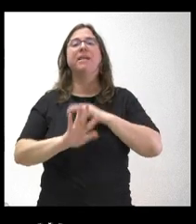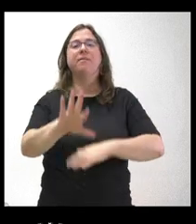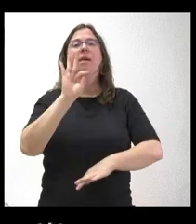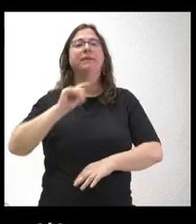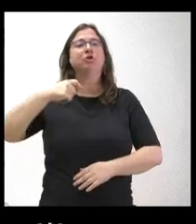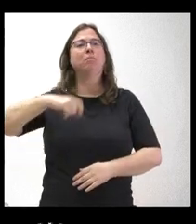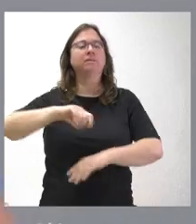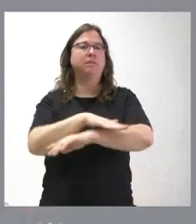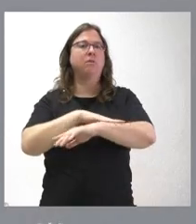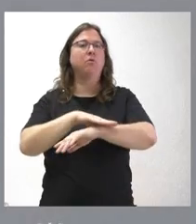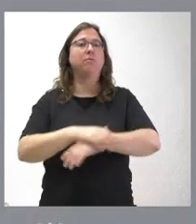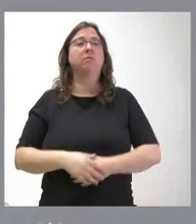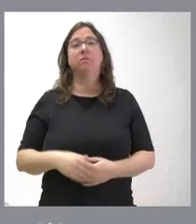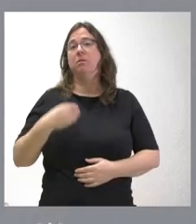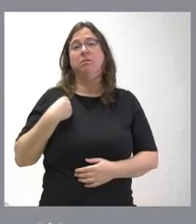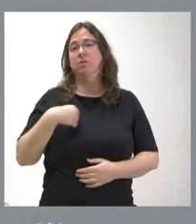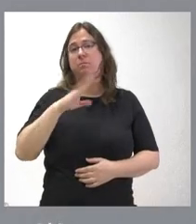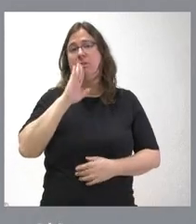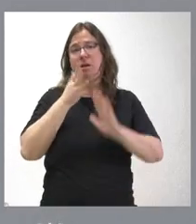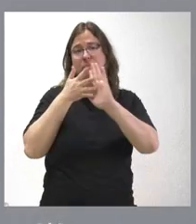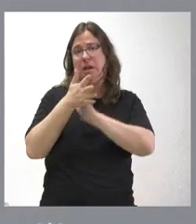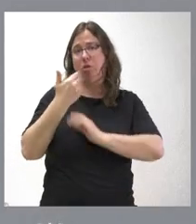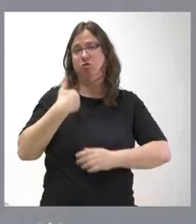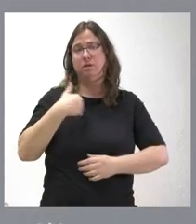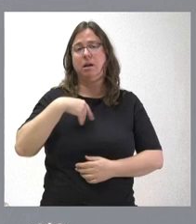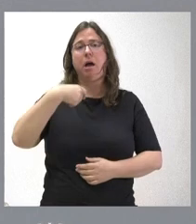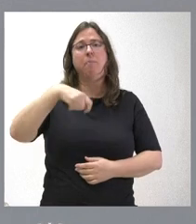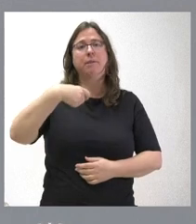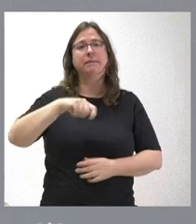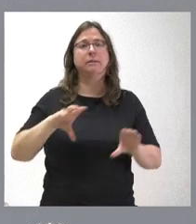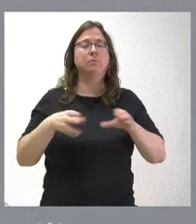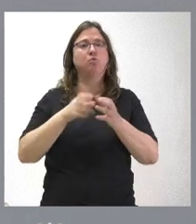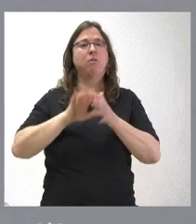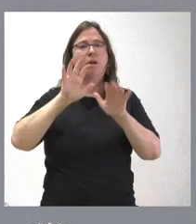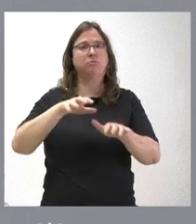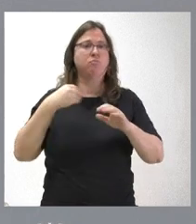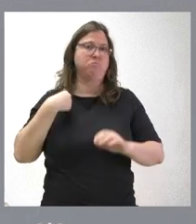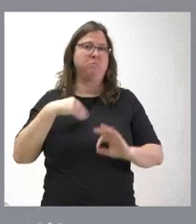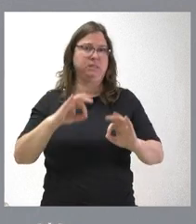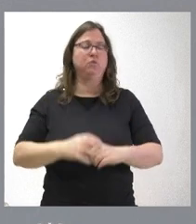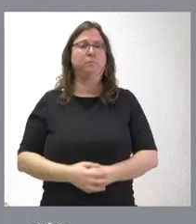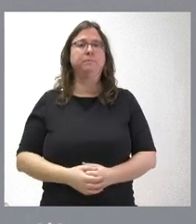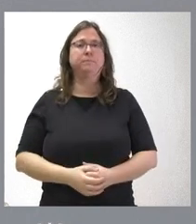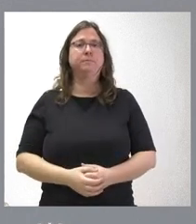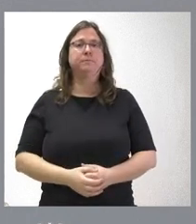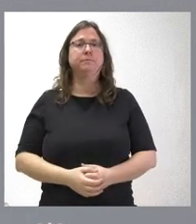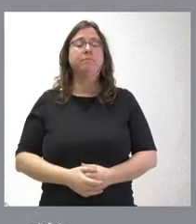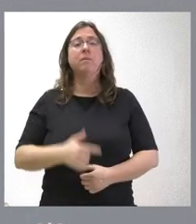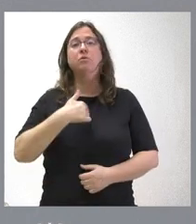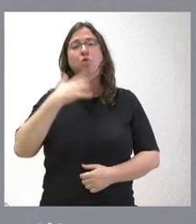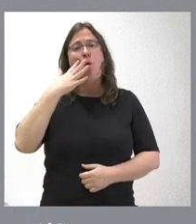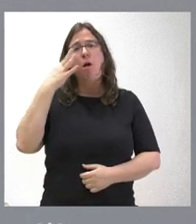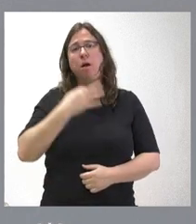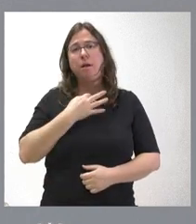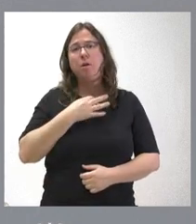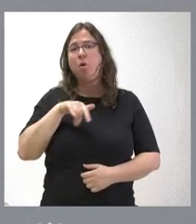presidente del Gobierno. Pues la misma que ha manifestado hoy el presidente de la Junta de Castilla y León. Yo creo que hoy